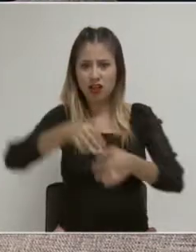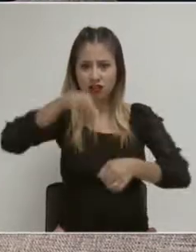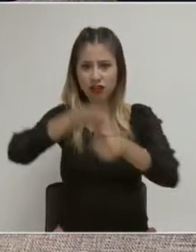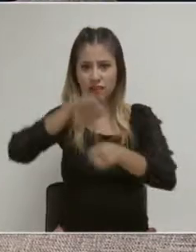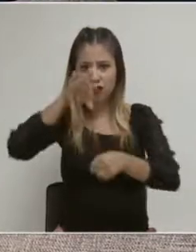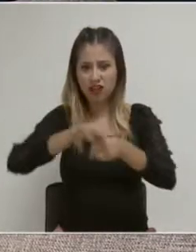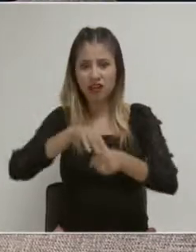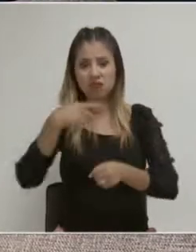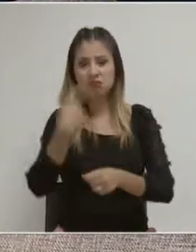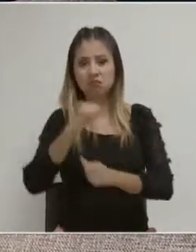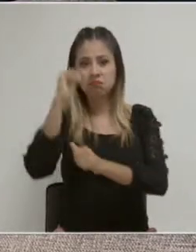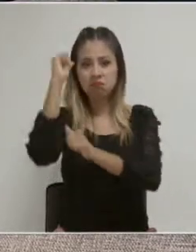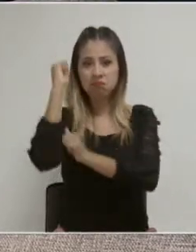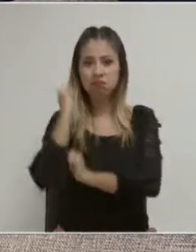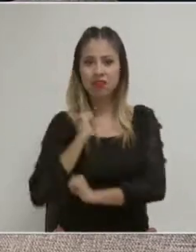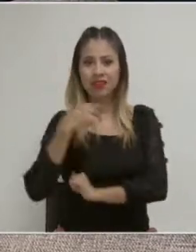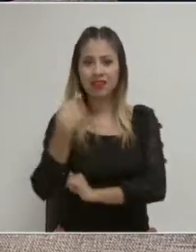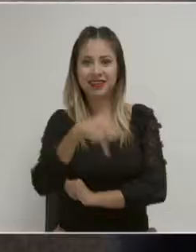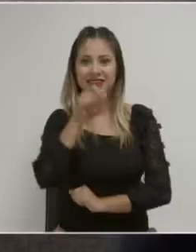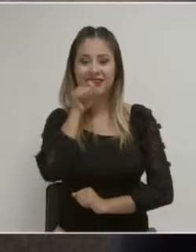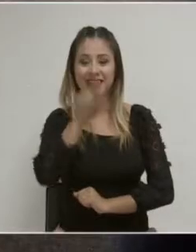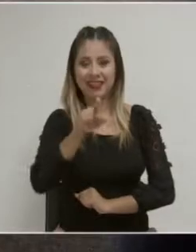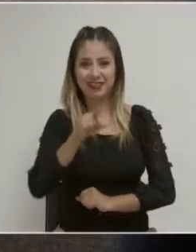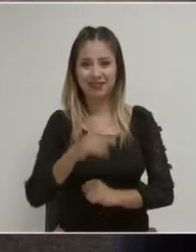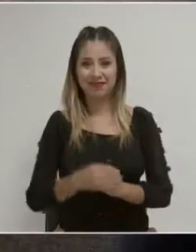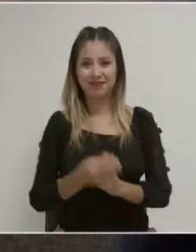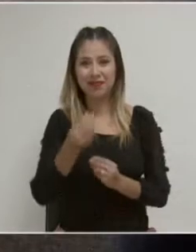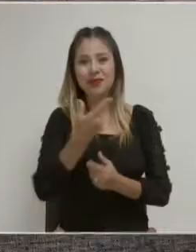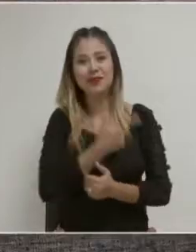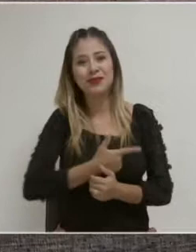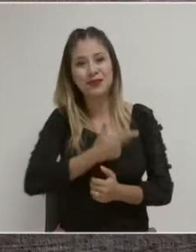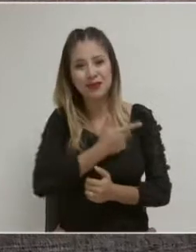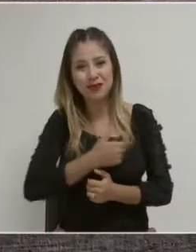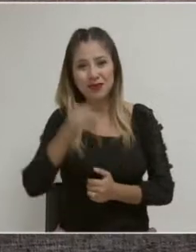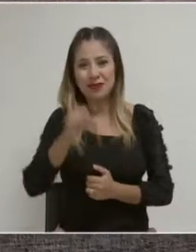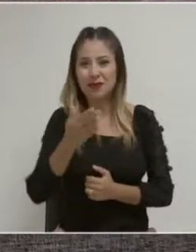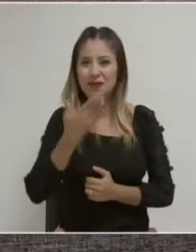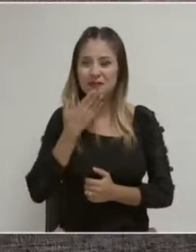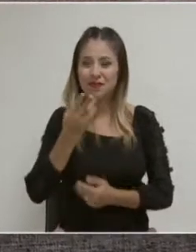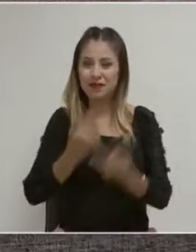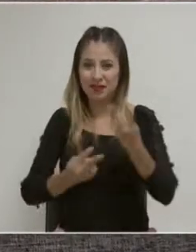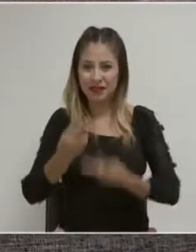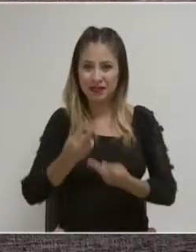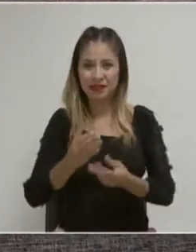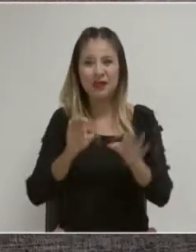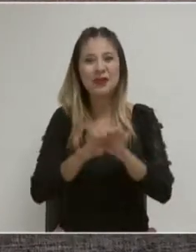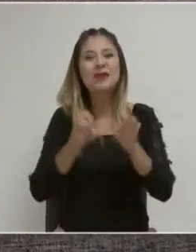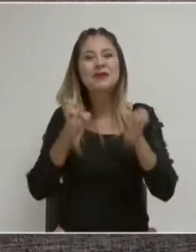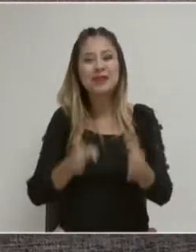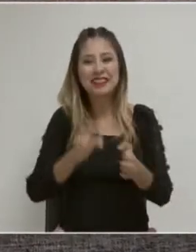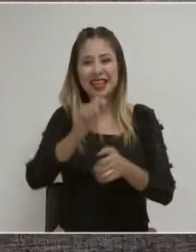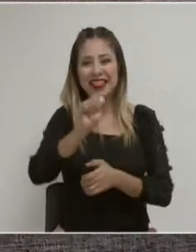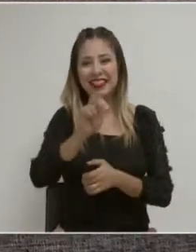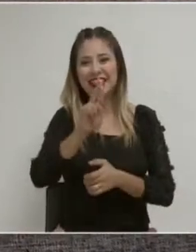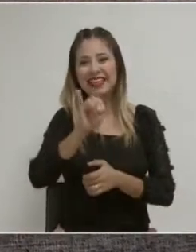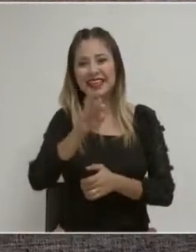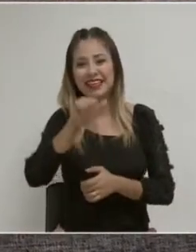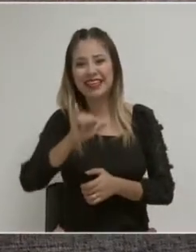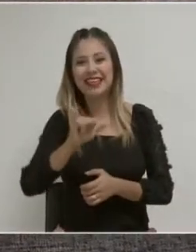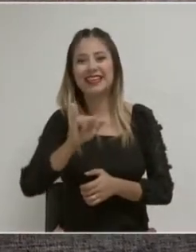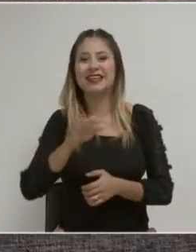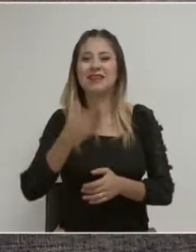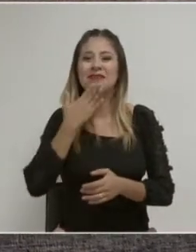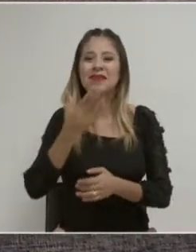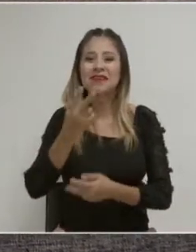Electoral y de Participación Ciudadana del Estado de Jalisco. Me da mucho gusto tenerla aquí. ¿Cómo estás Trini? Hola. Muchísimas gracias por